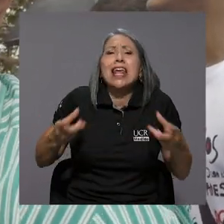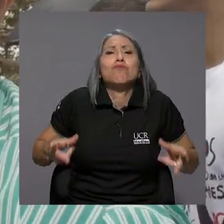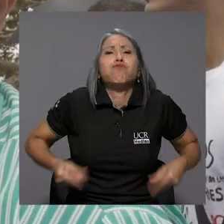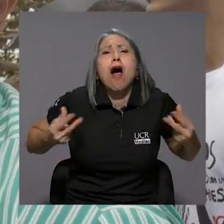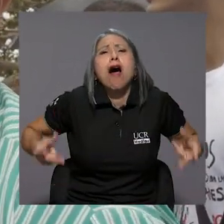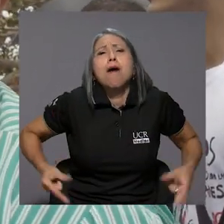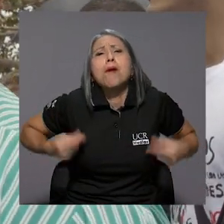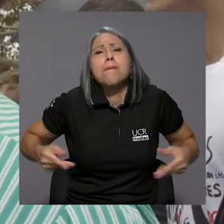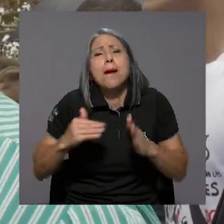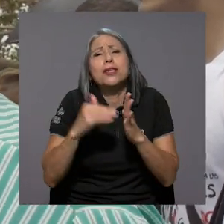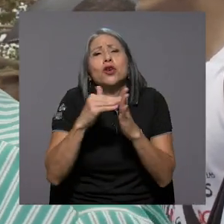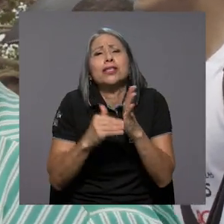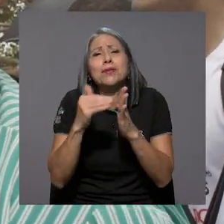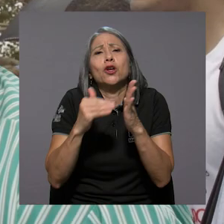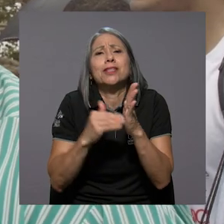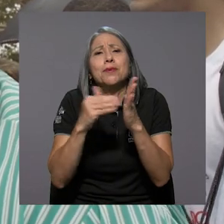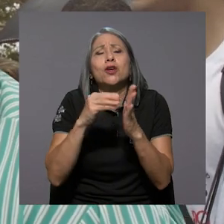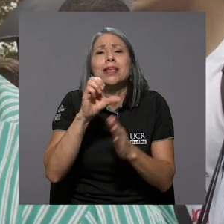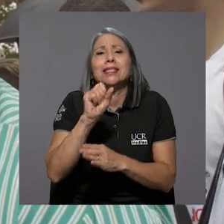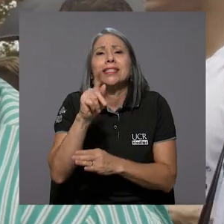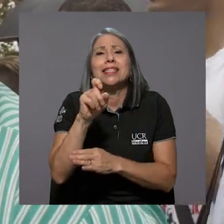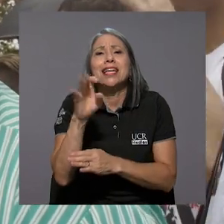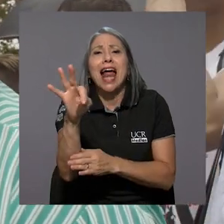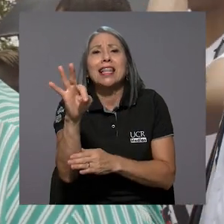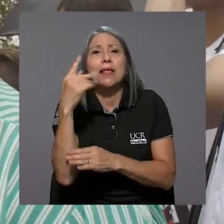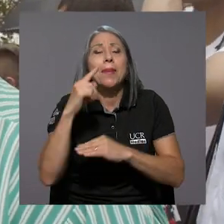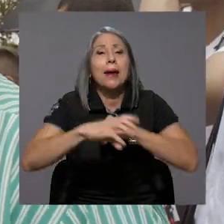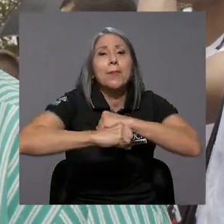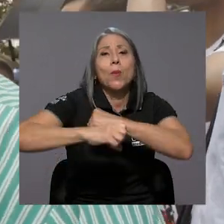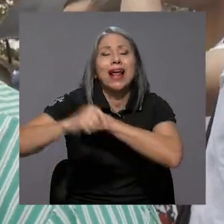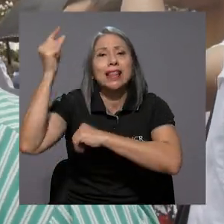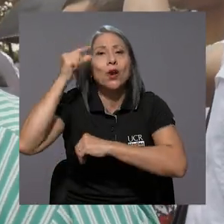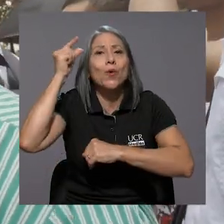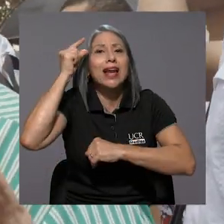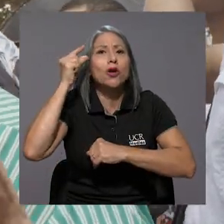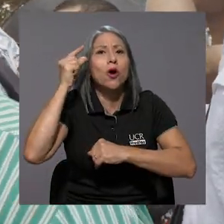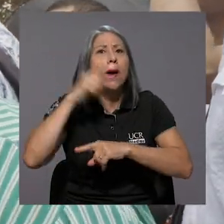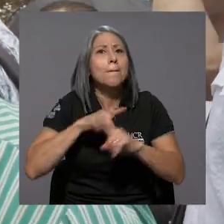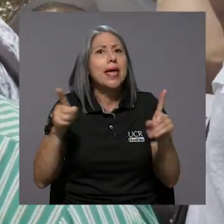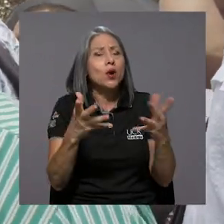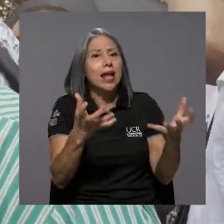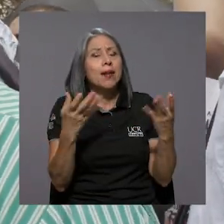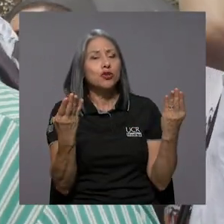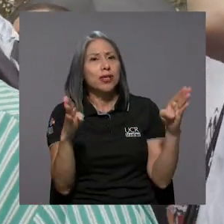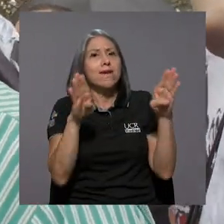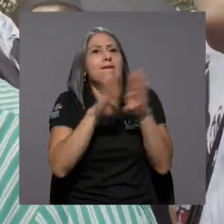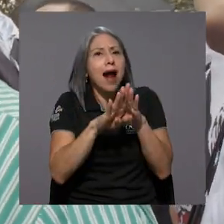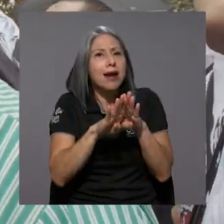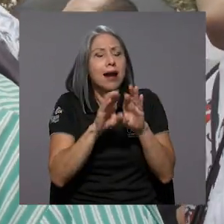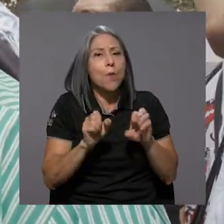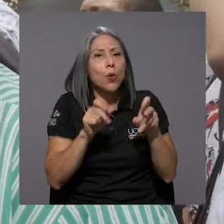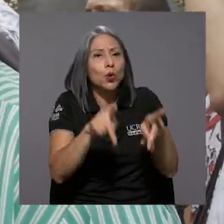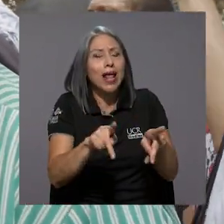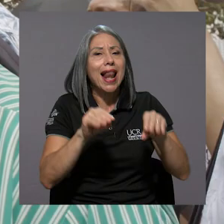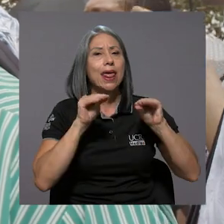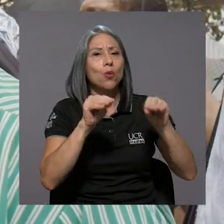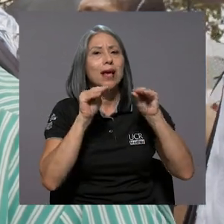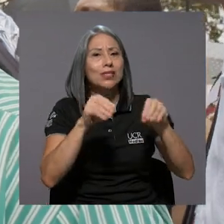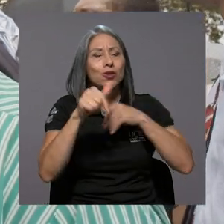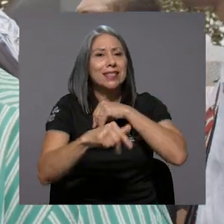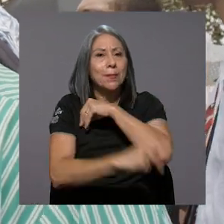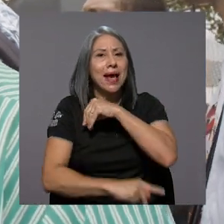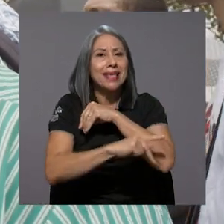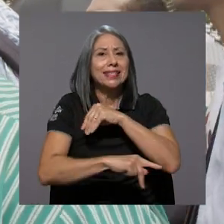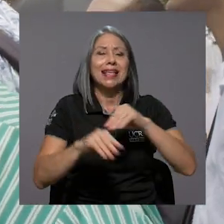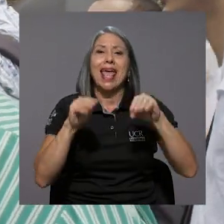millones de millones en el SINAR para hacerle propaganda al gobierno y querramos cerrarle las puertas a la educación de este